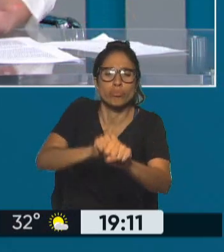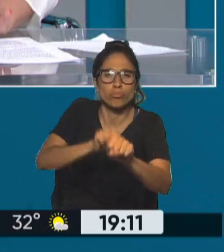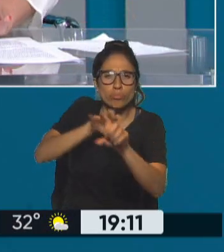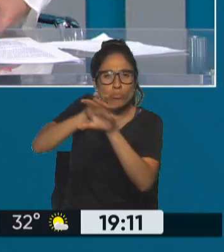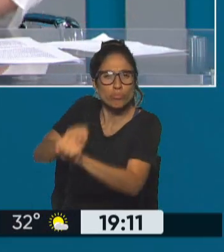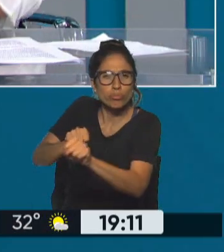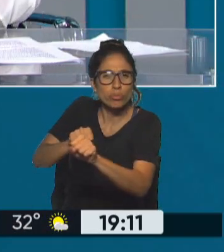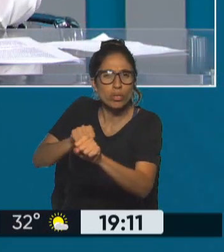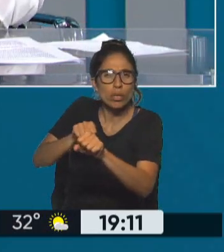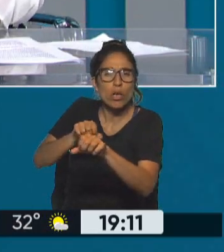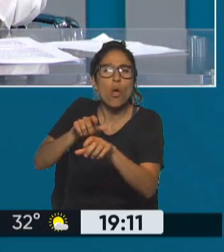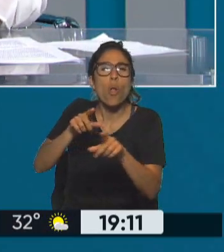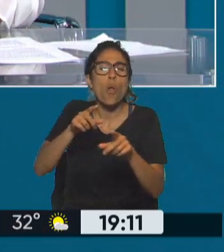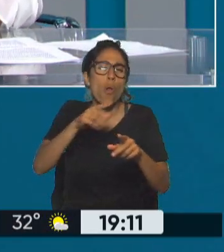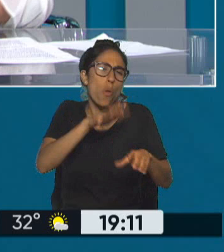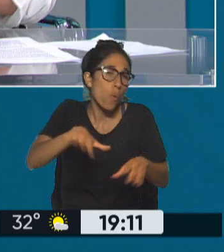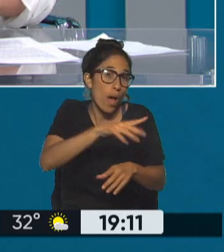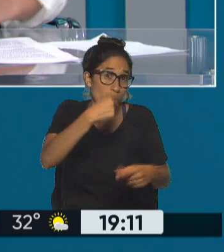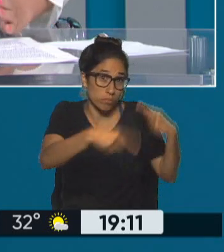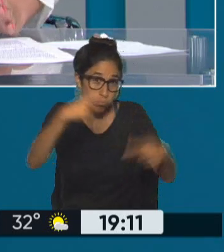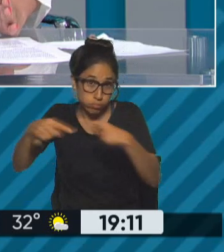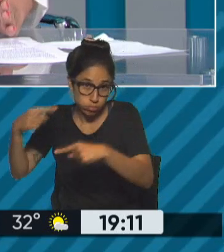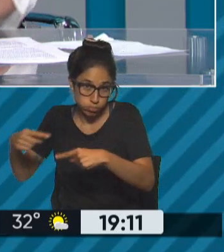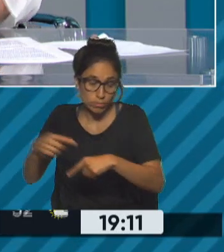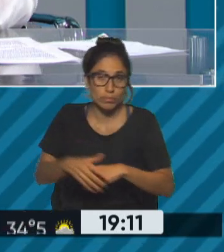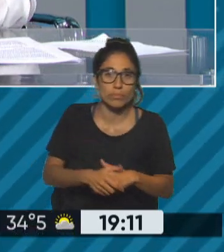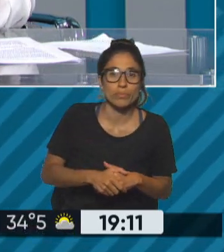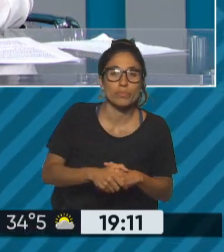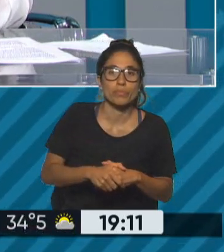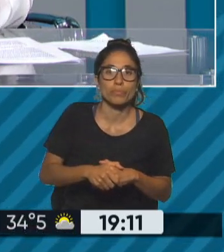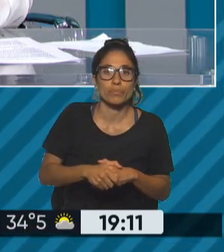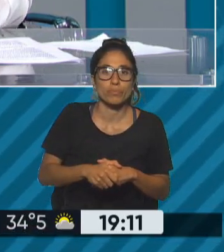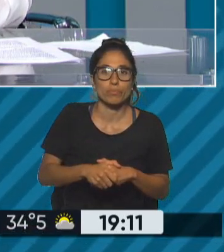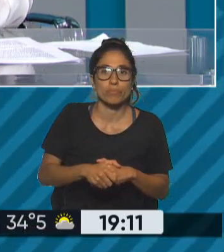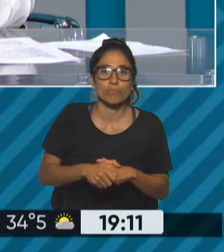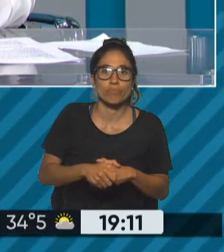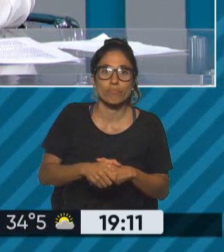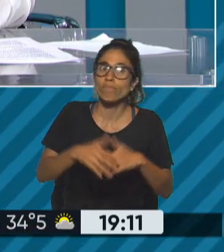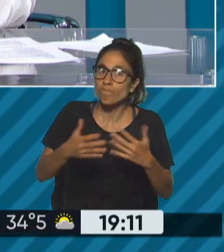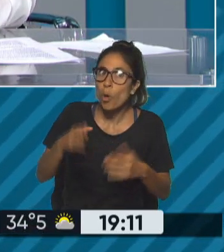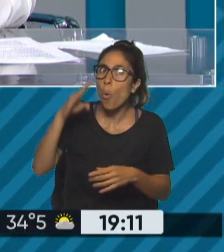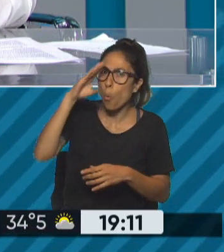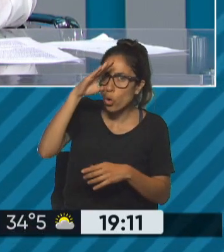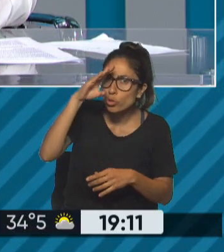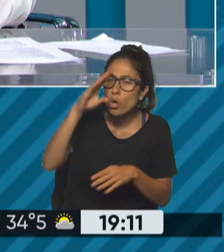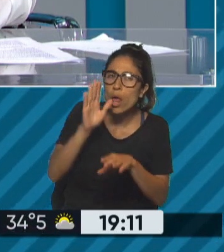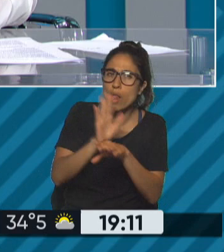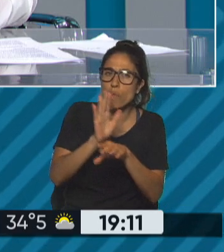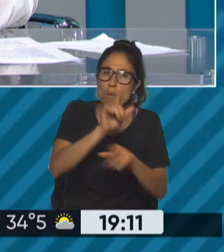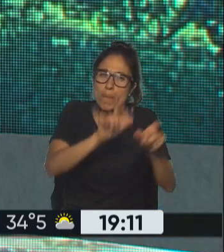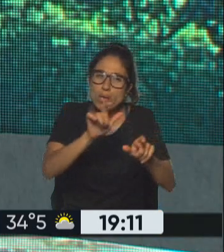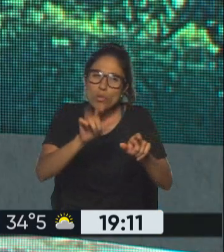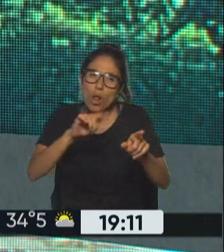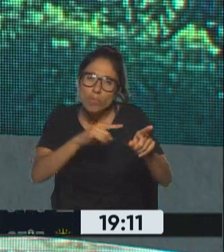bueno generó como cierto digamos discrimiento si se quiere por parte de sus seguidores que empezaban a cuestionar siquiera participó del